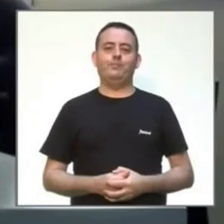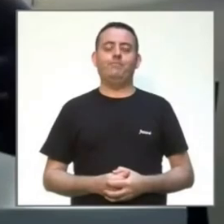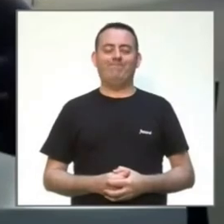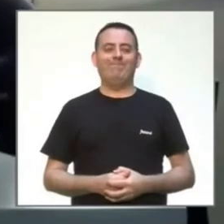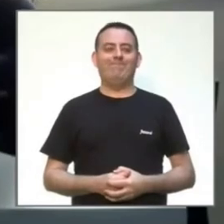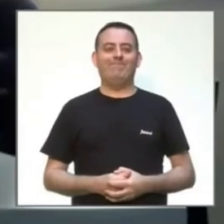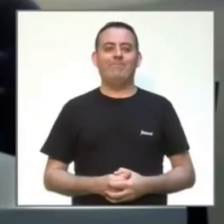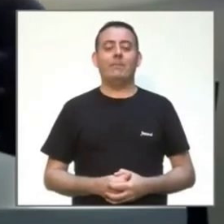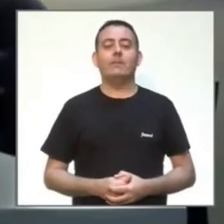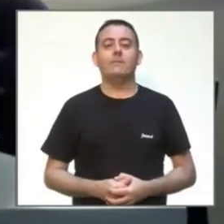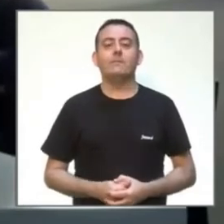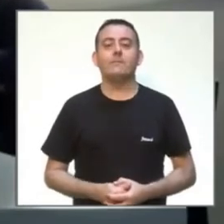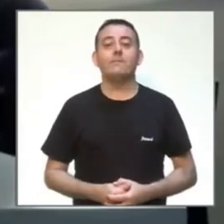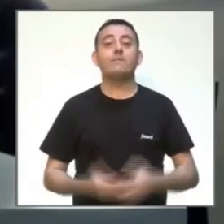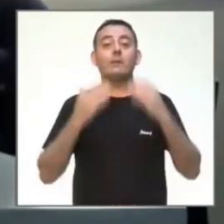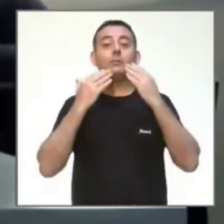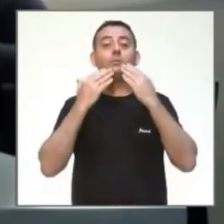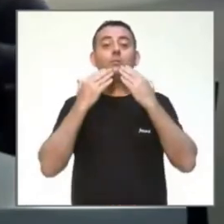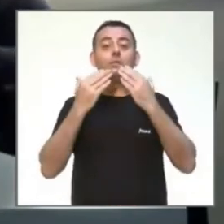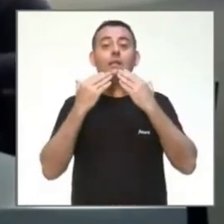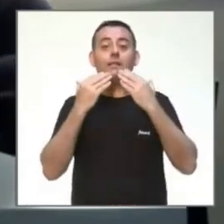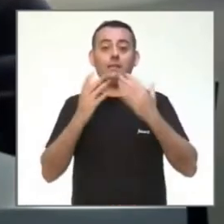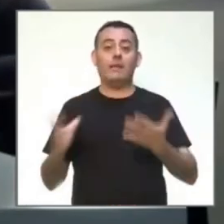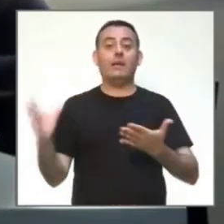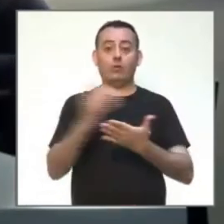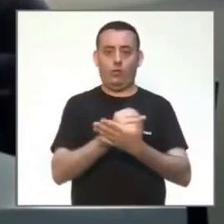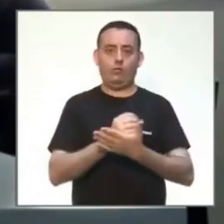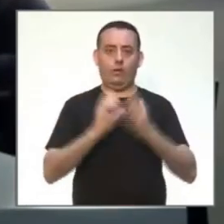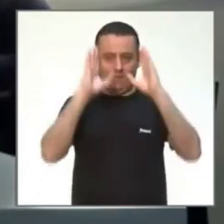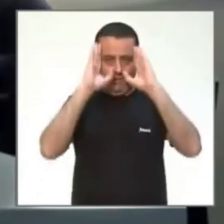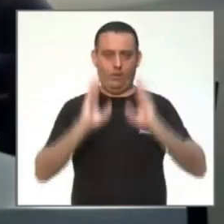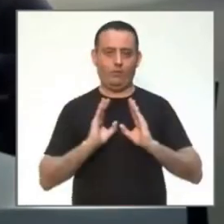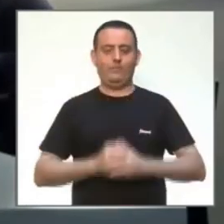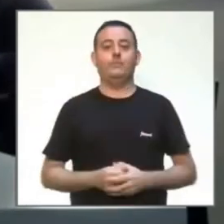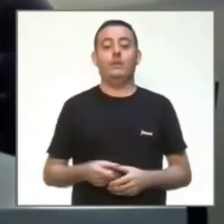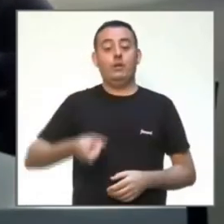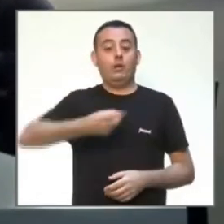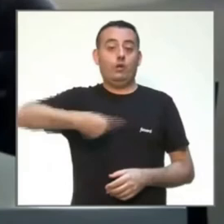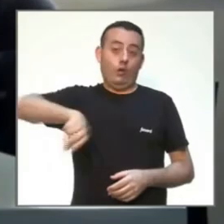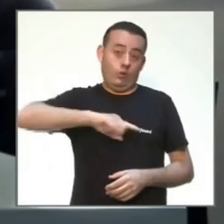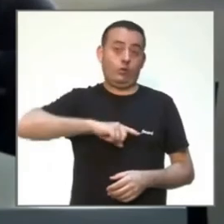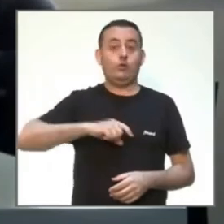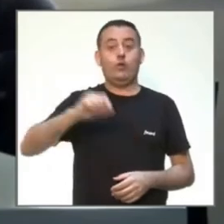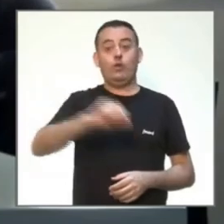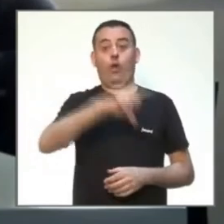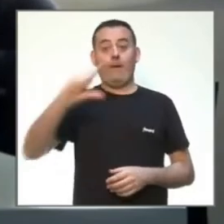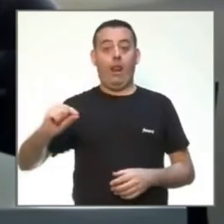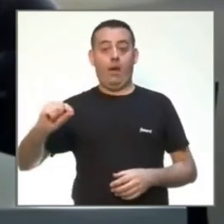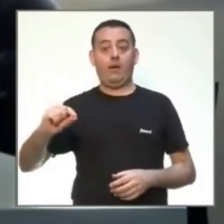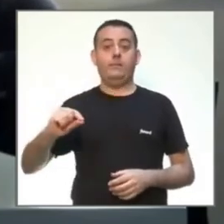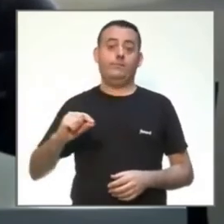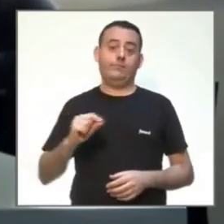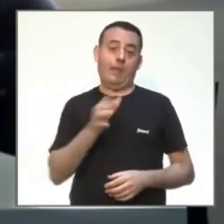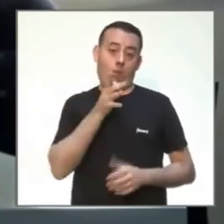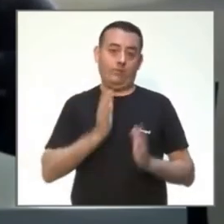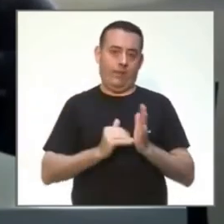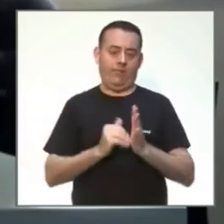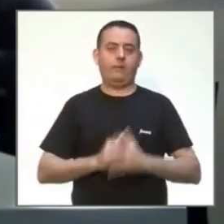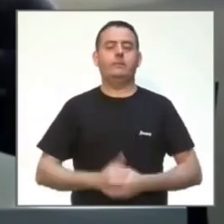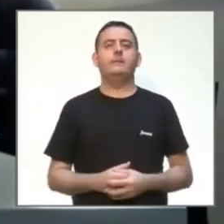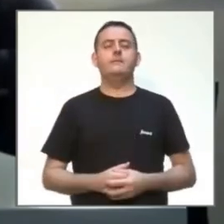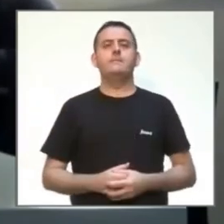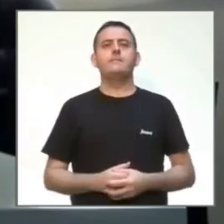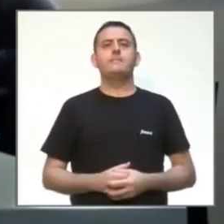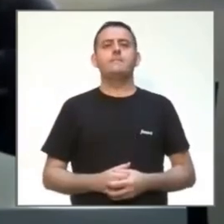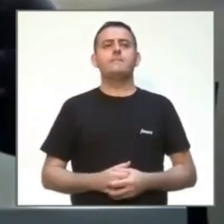muchas gracias a todos por atendernos. Como Global Omnium, nosotros ahora estamos viendo como en mucha prensa internacional está